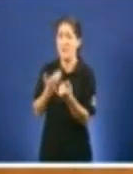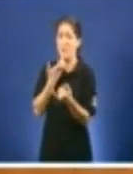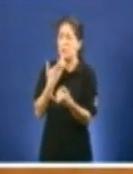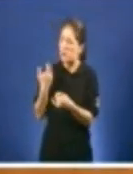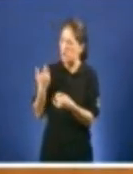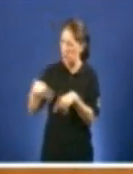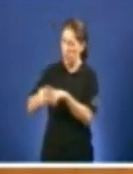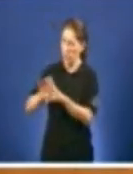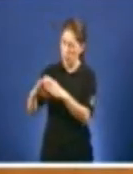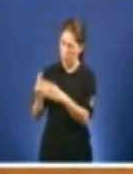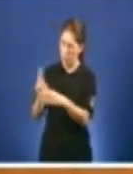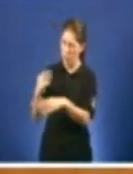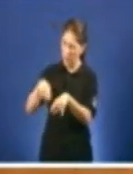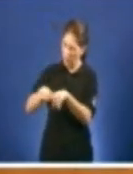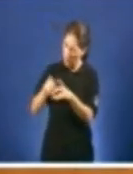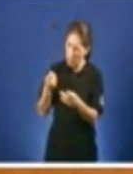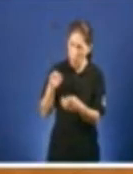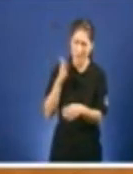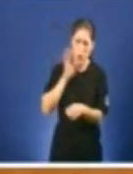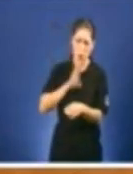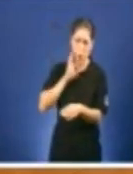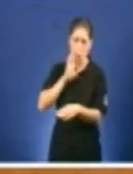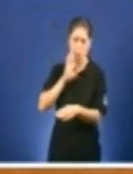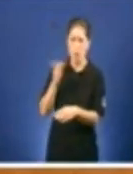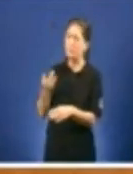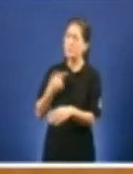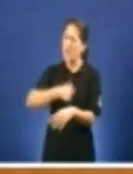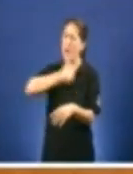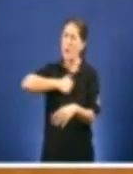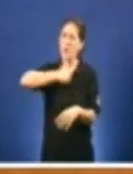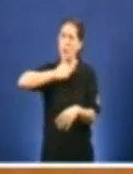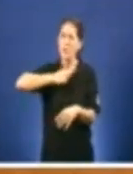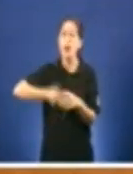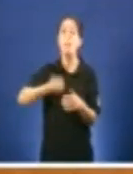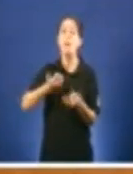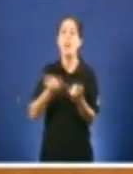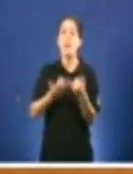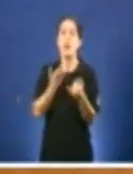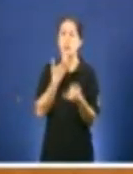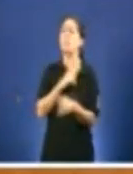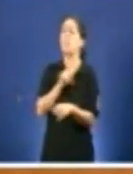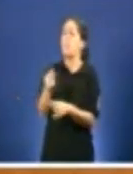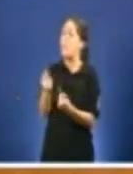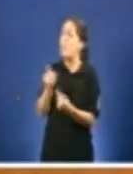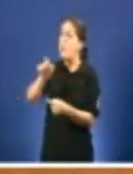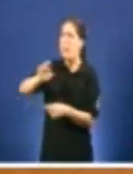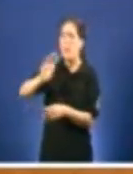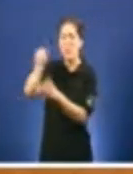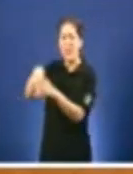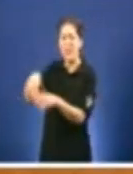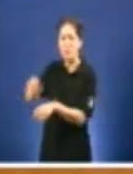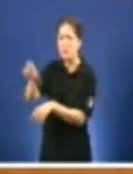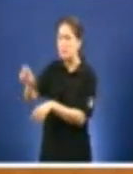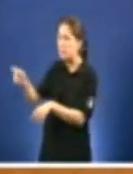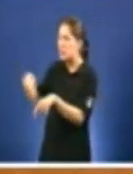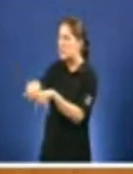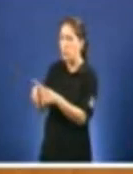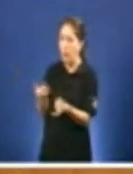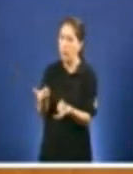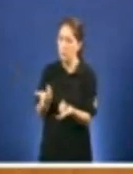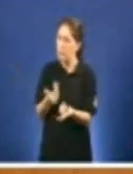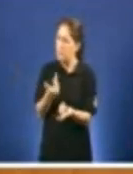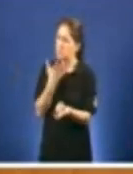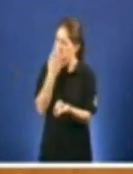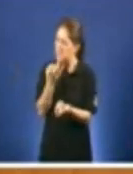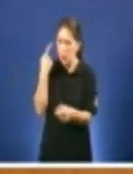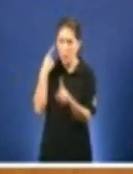a aguantar o Partido Popular? Existe algún motivo no Partido Popular suficientemente serio como para que se teñan que presentar dimisións? A